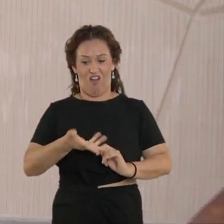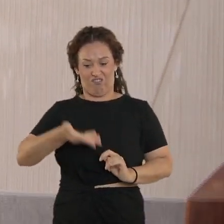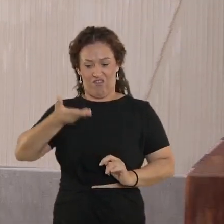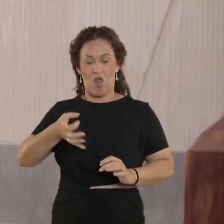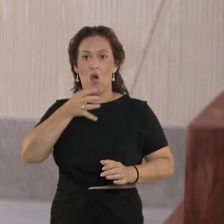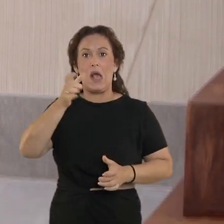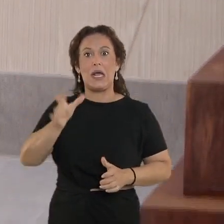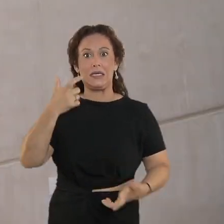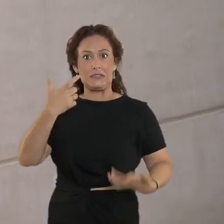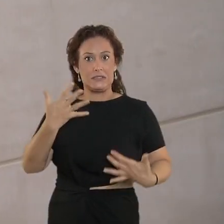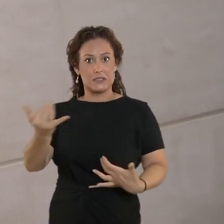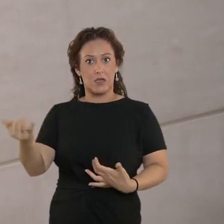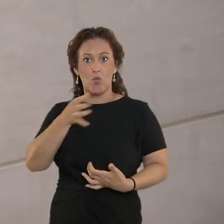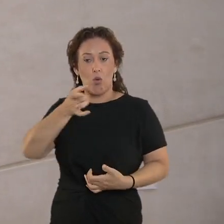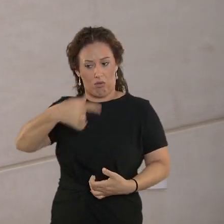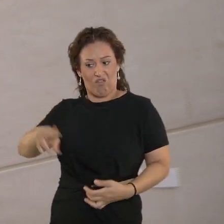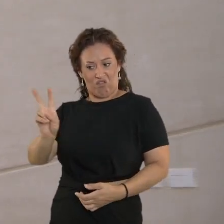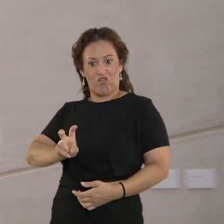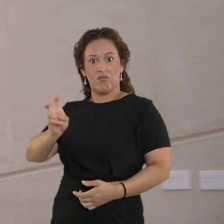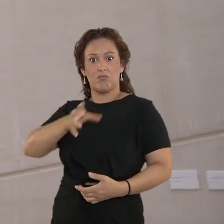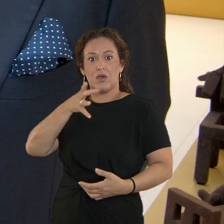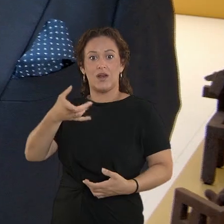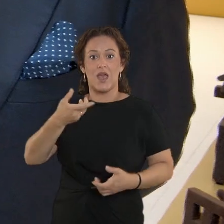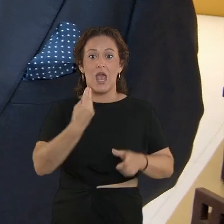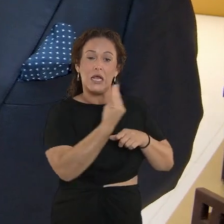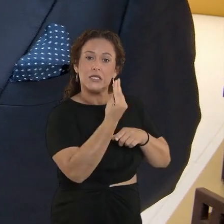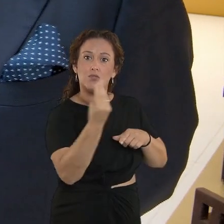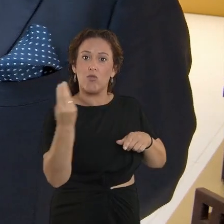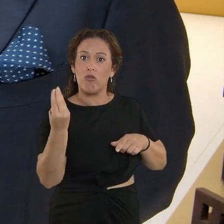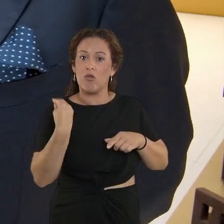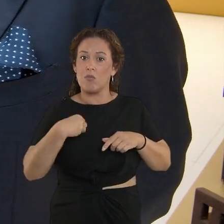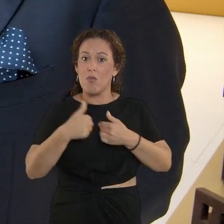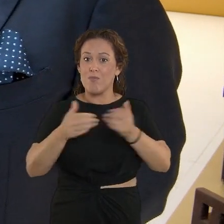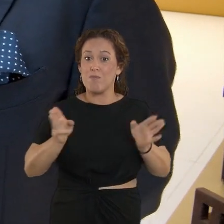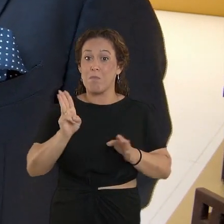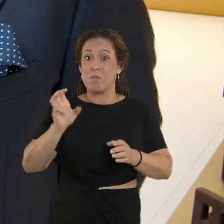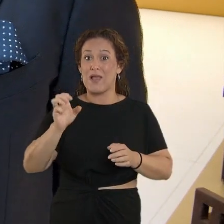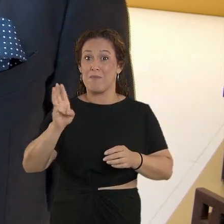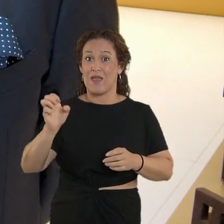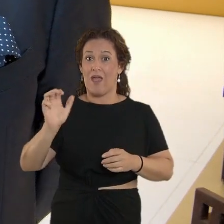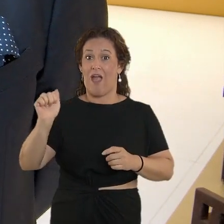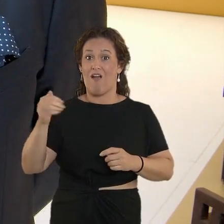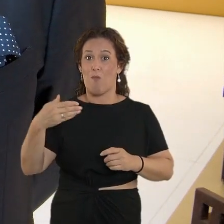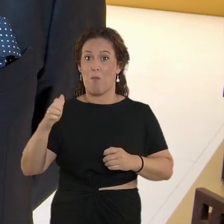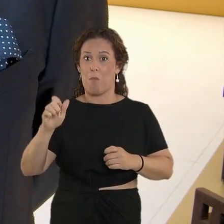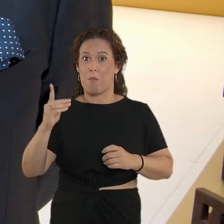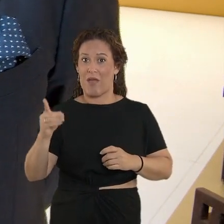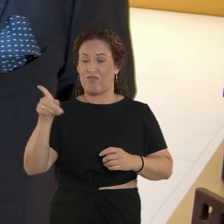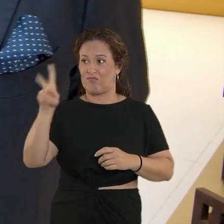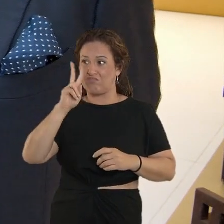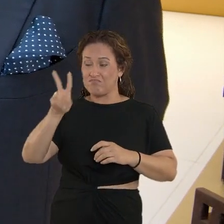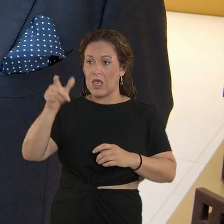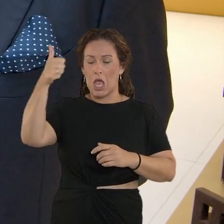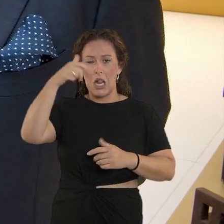valor los artistas que tenemos, que son de muchísima valía. La exposición que abrimos, Pepe Abad, que lo ves ahí, que es